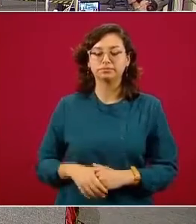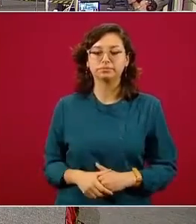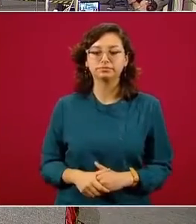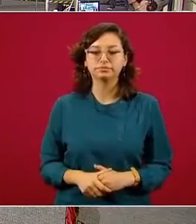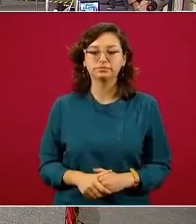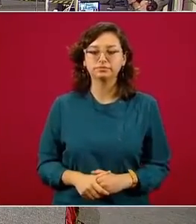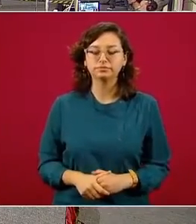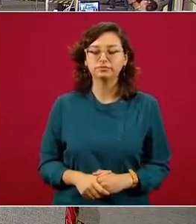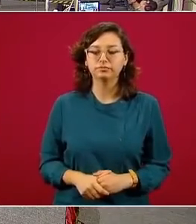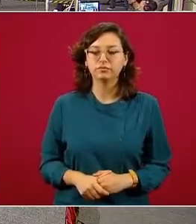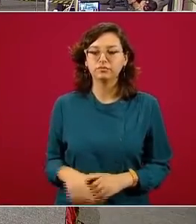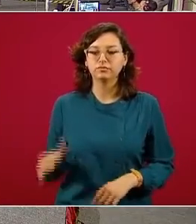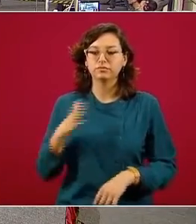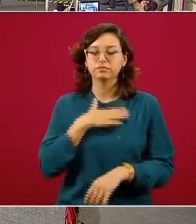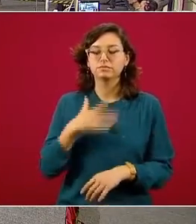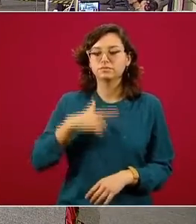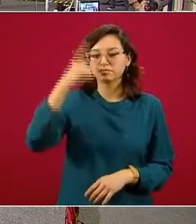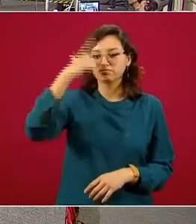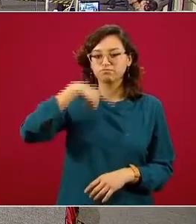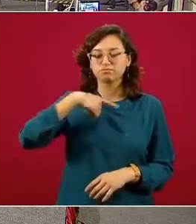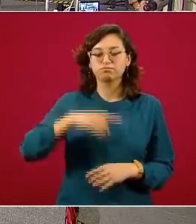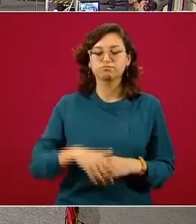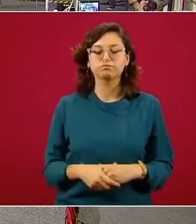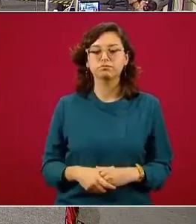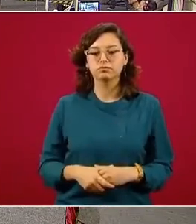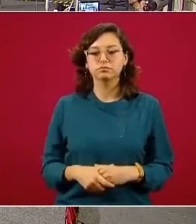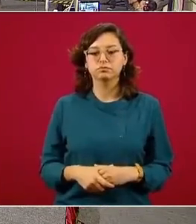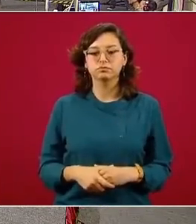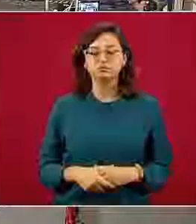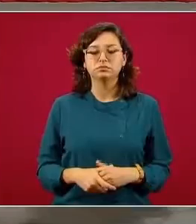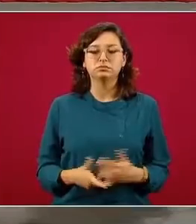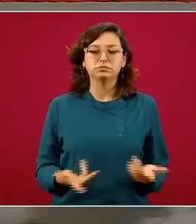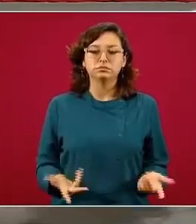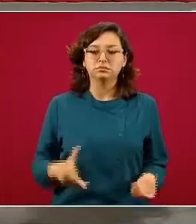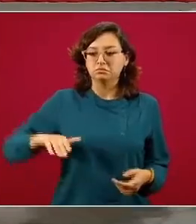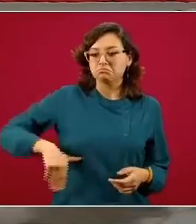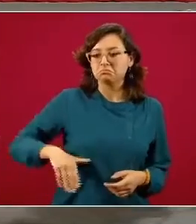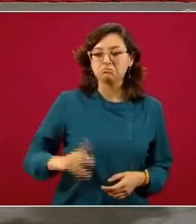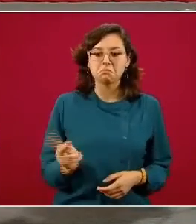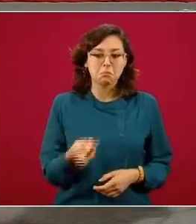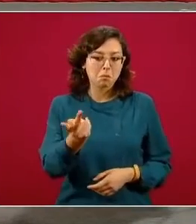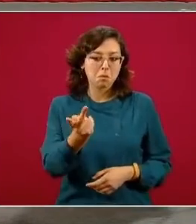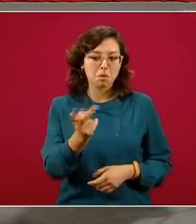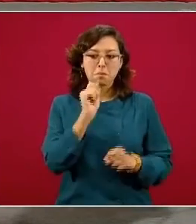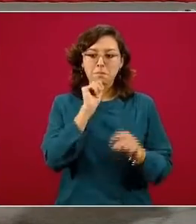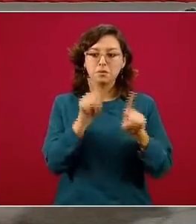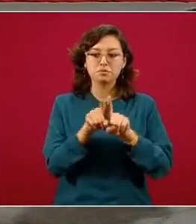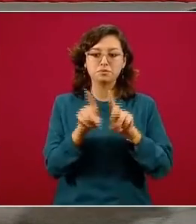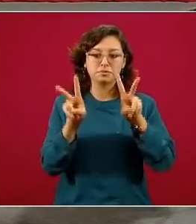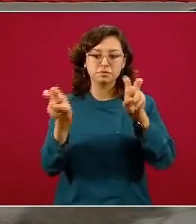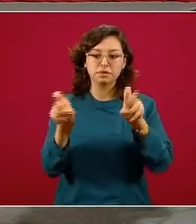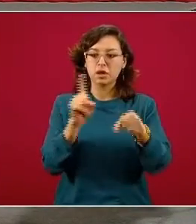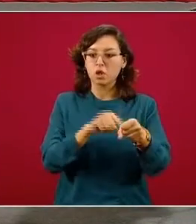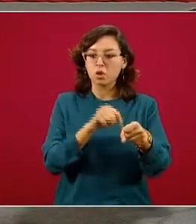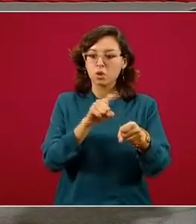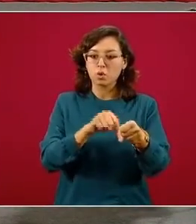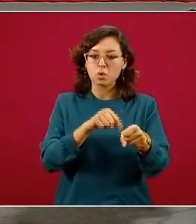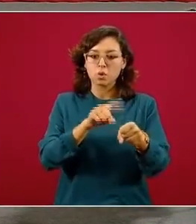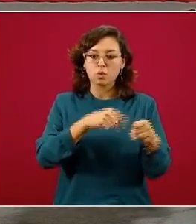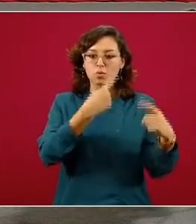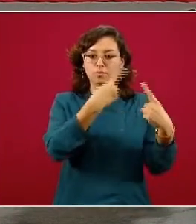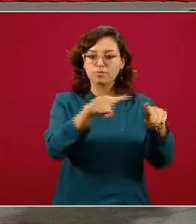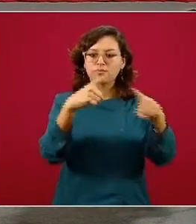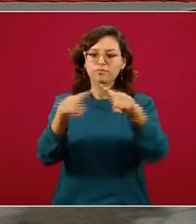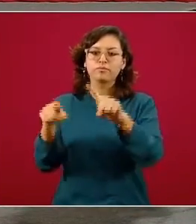gracias buenas noches pues con base en esto que preguntaban y hablando de los colores del semáforo